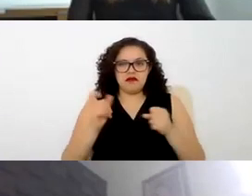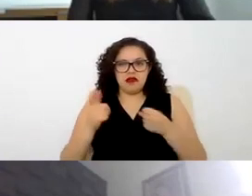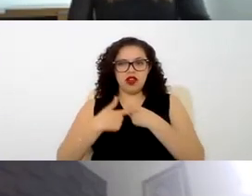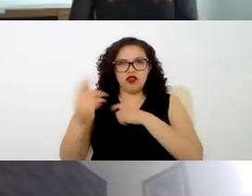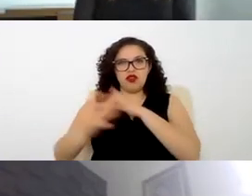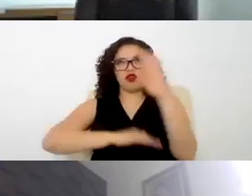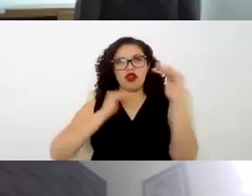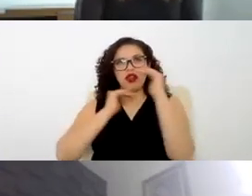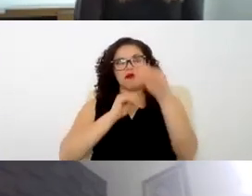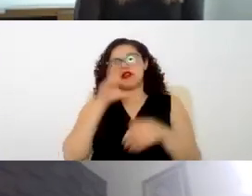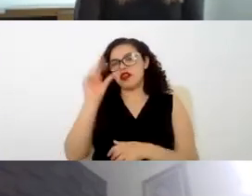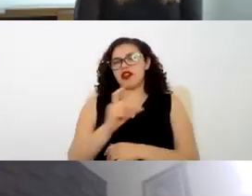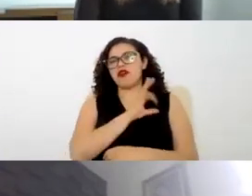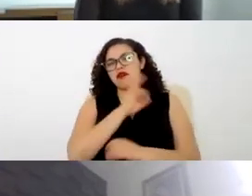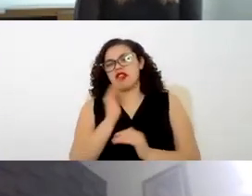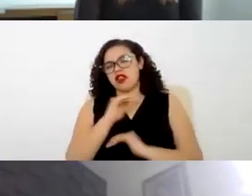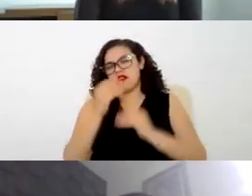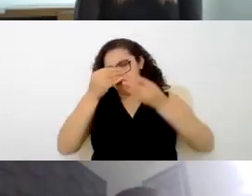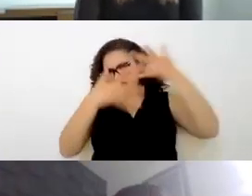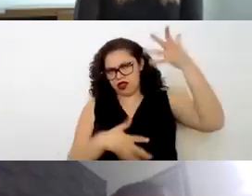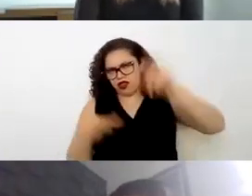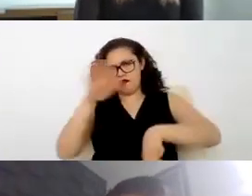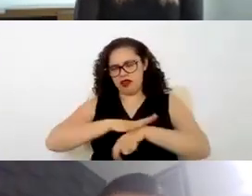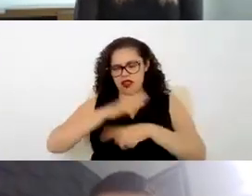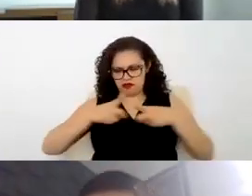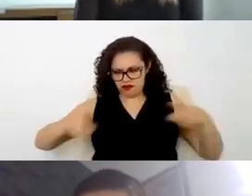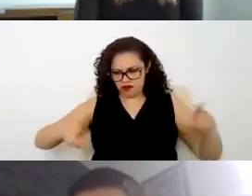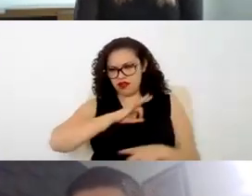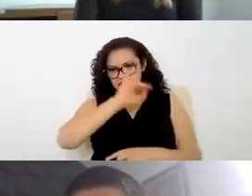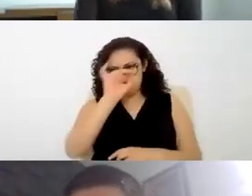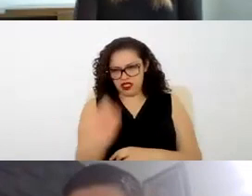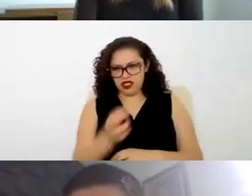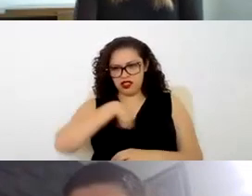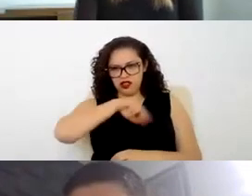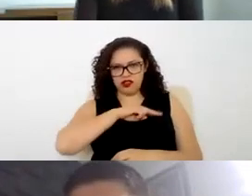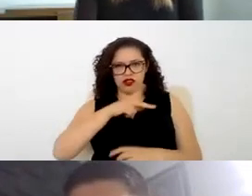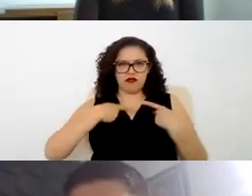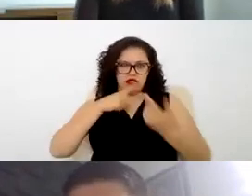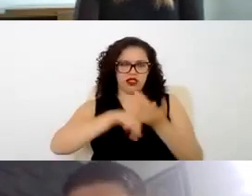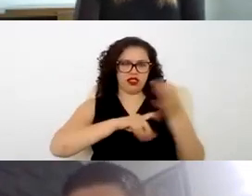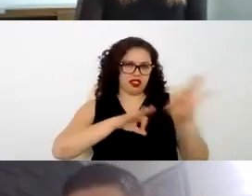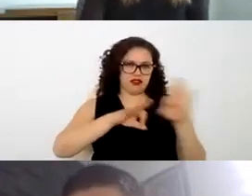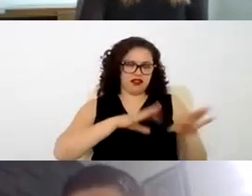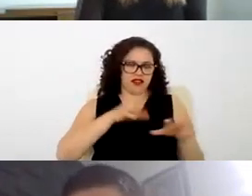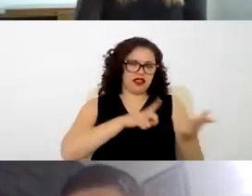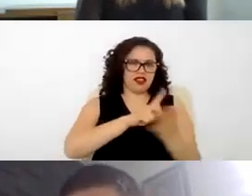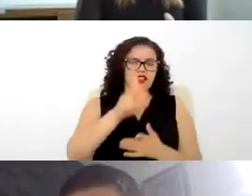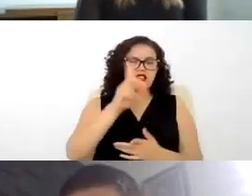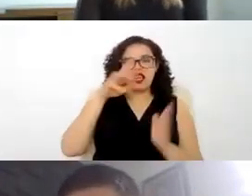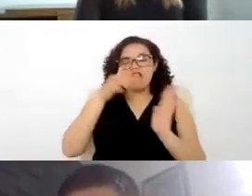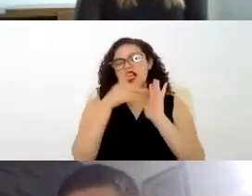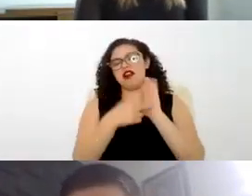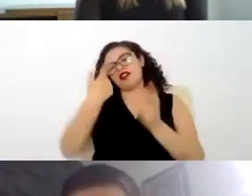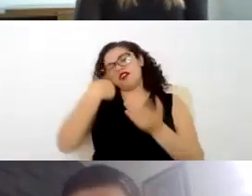se pueden extender se pueden desarrollar más a nosotros los laboralistas nos gusta decir que el reglamento interior de trabajo